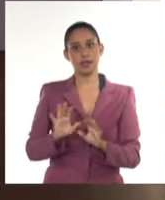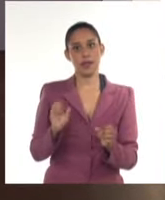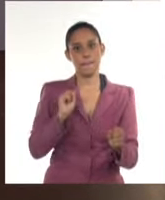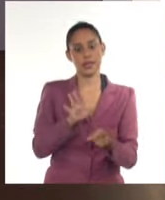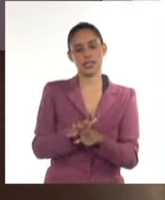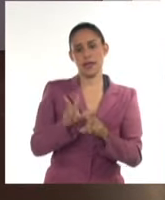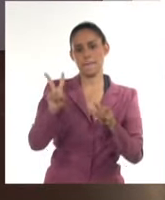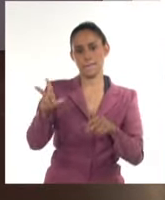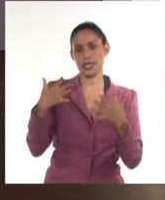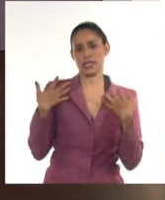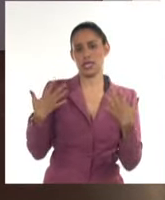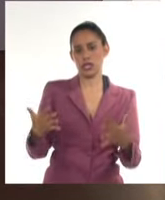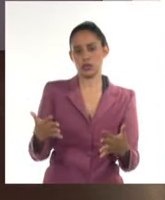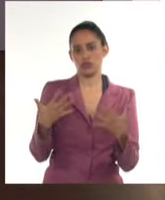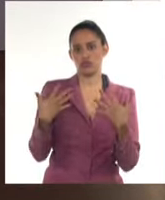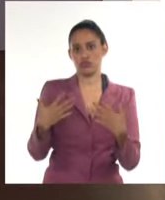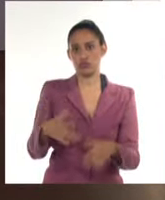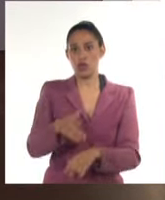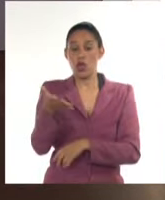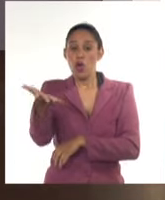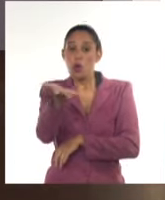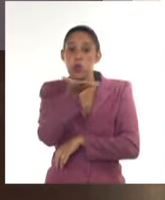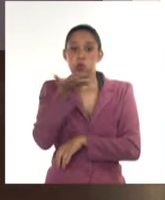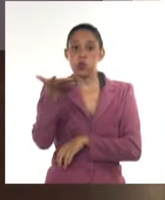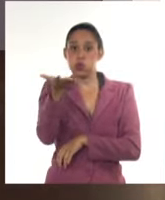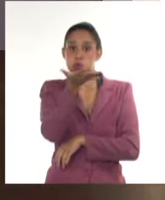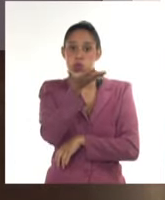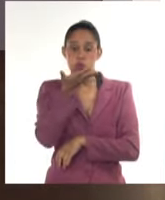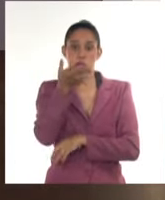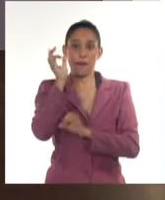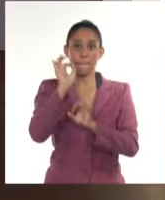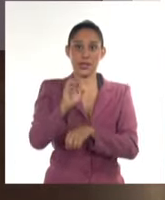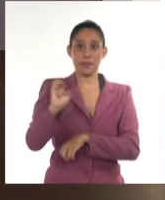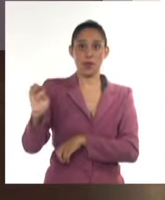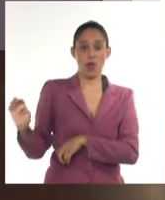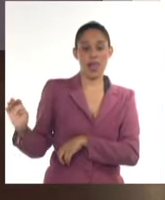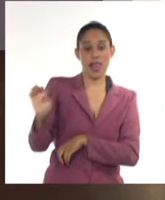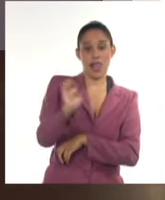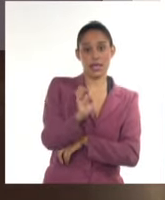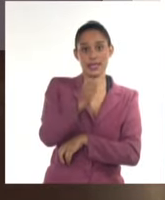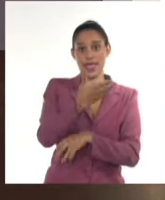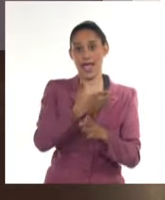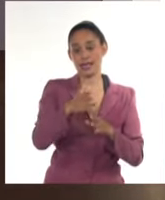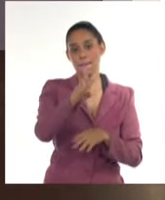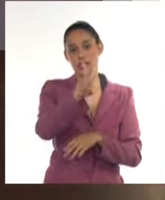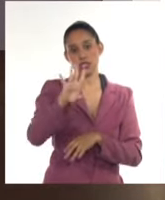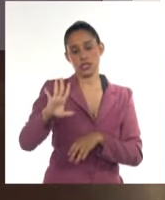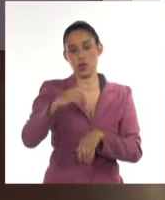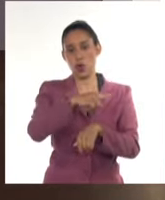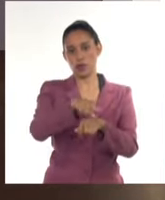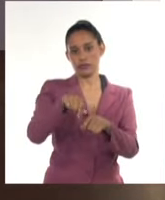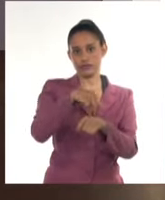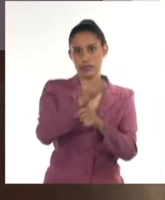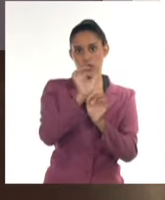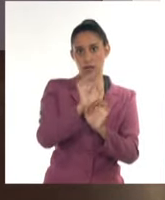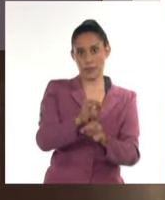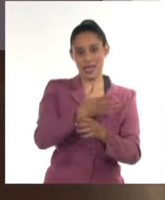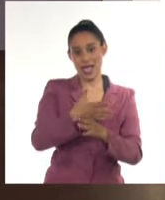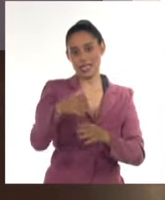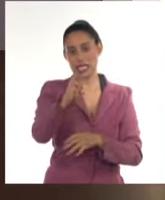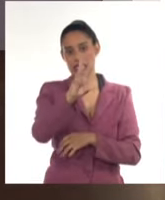verano. Y los vientos, pues, los tendremos del este hasta 25 kilómetros por hora, en zonas de la costa norte, pues allá era 30.